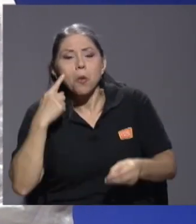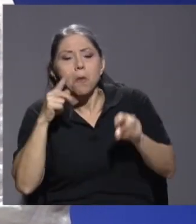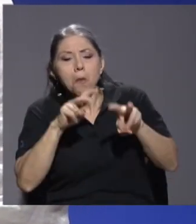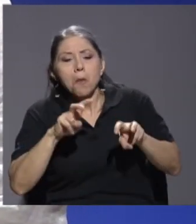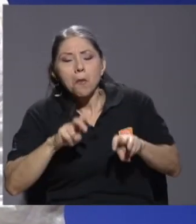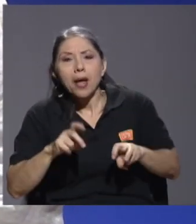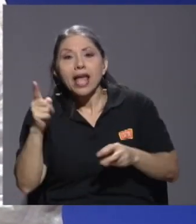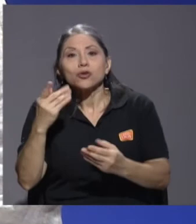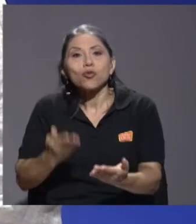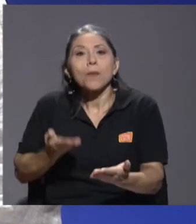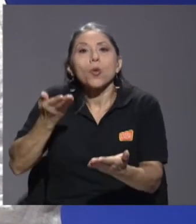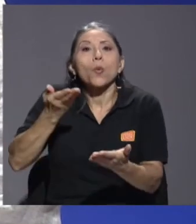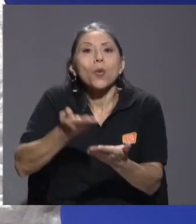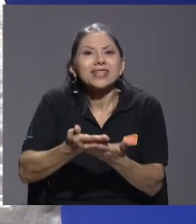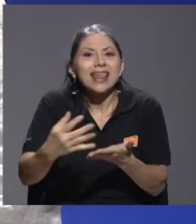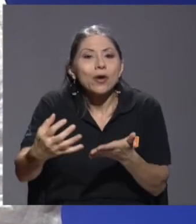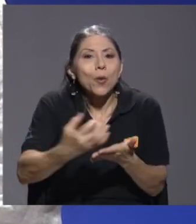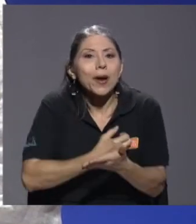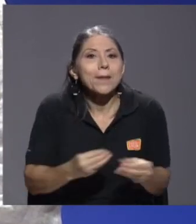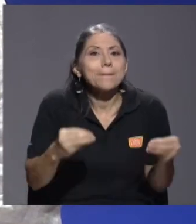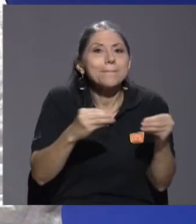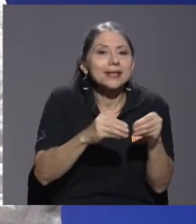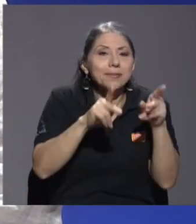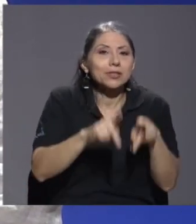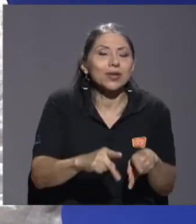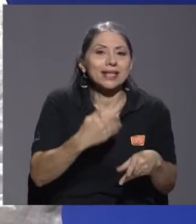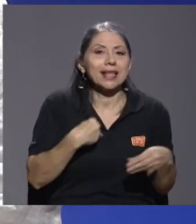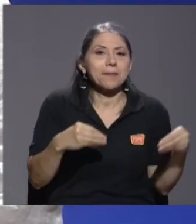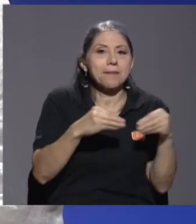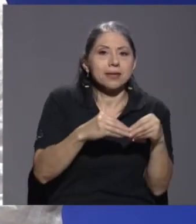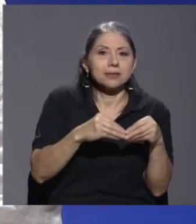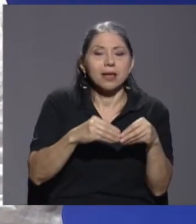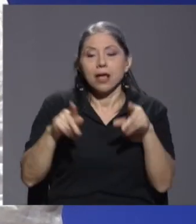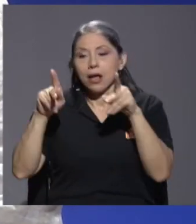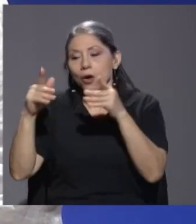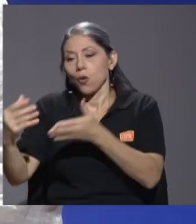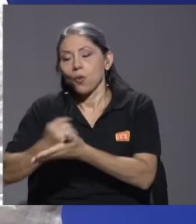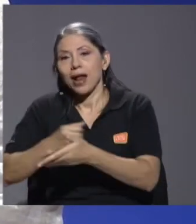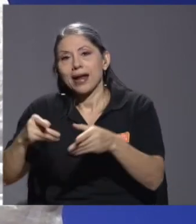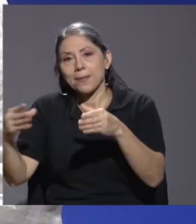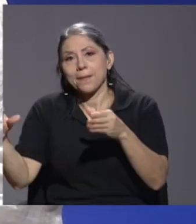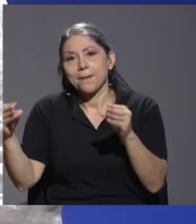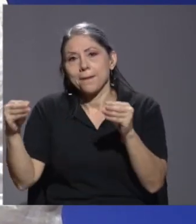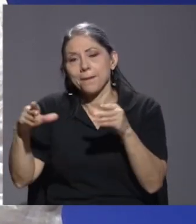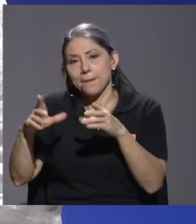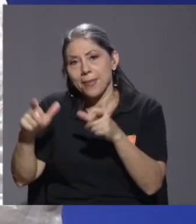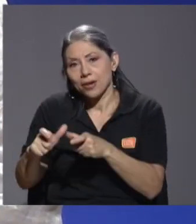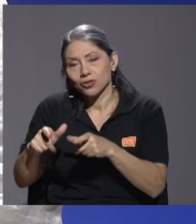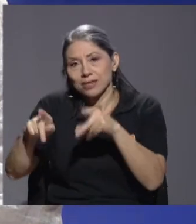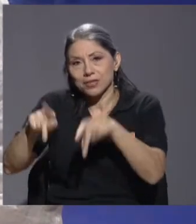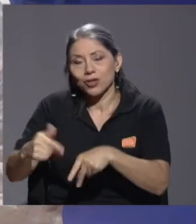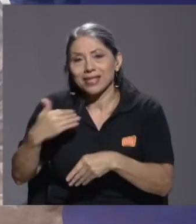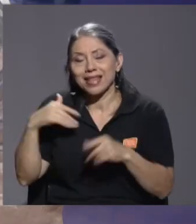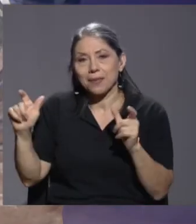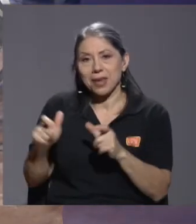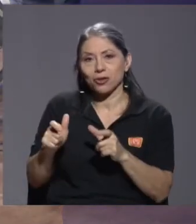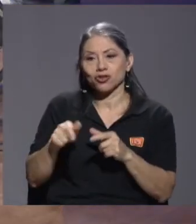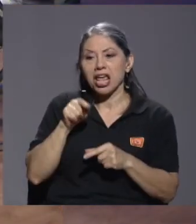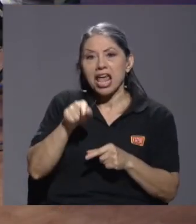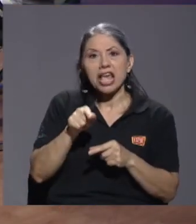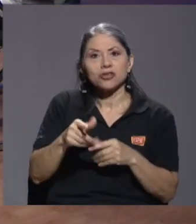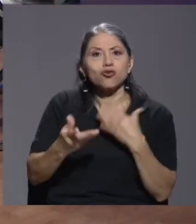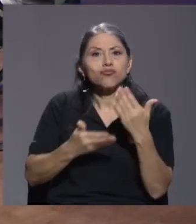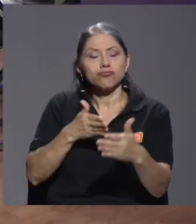progresiva, es una propuesta que tiene una afectación fiscal que es pequeña de 0,7 por ciento y